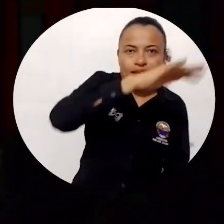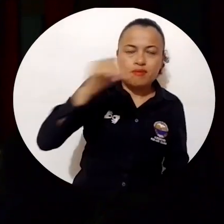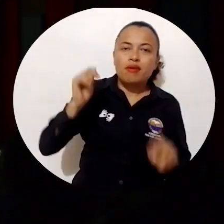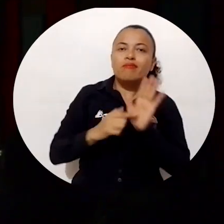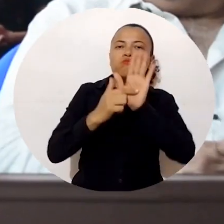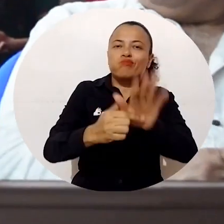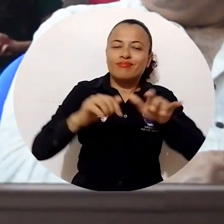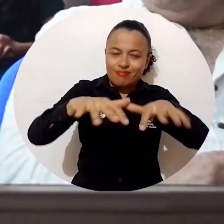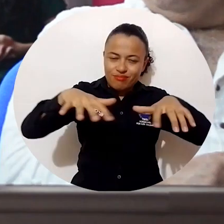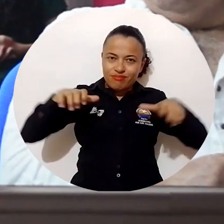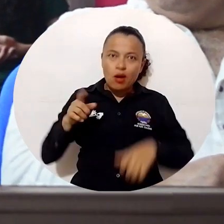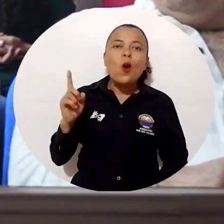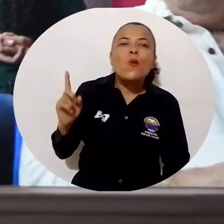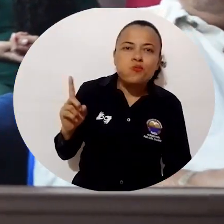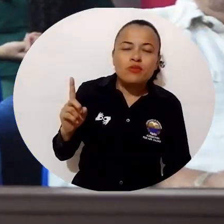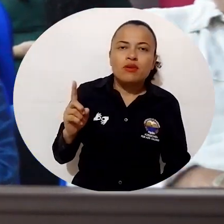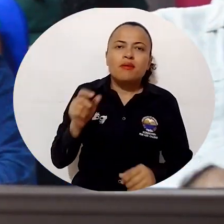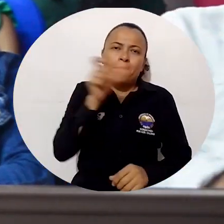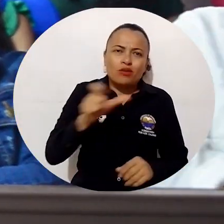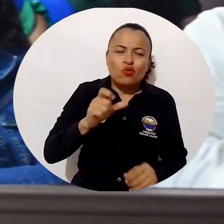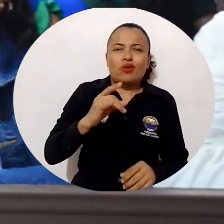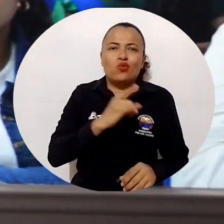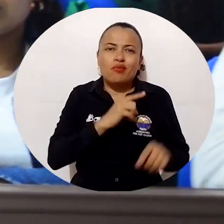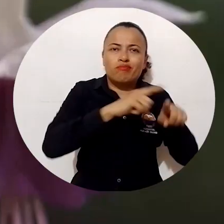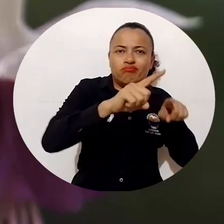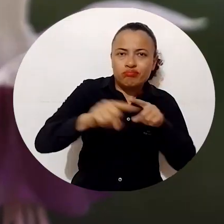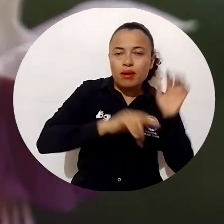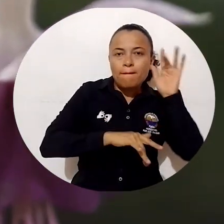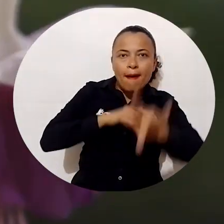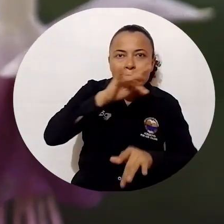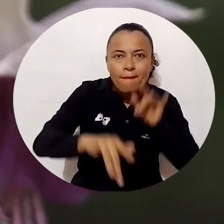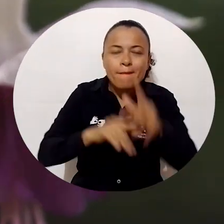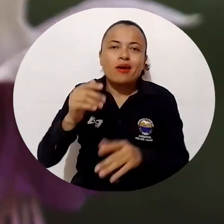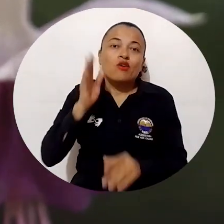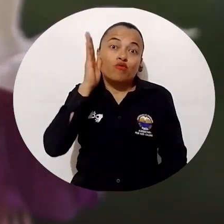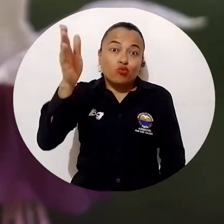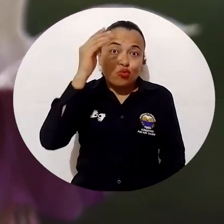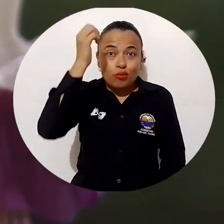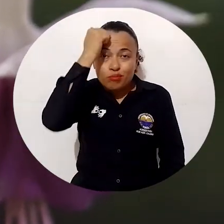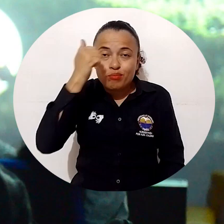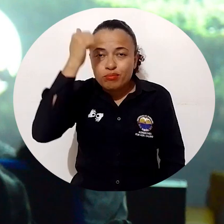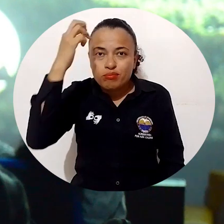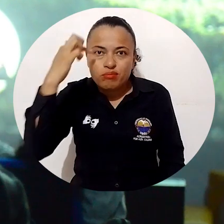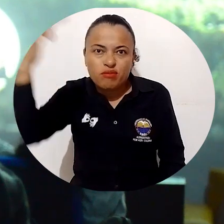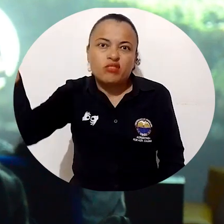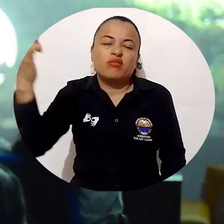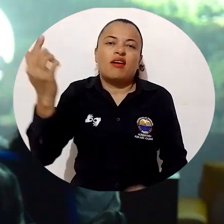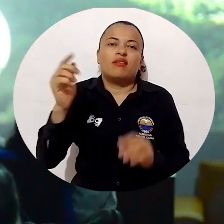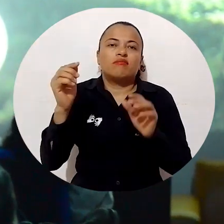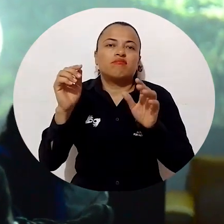Langosta Azul, a donde asistieron estudiantes de otras instituciones de educación superior, futuros profesionales del programa de biología,